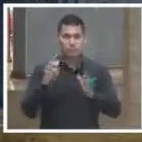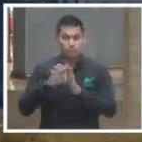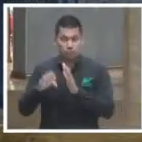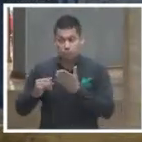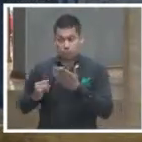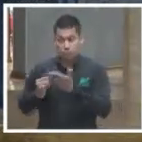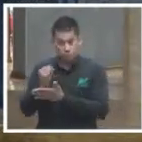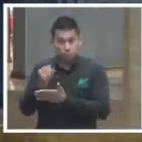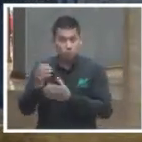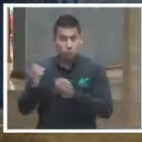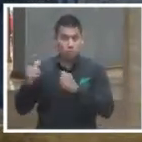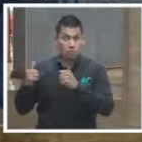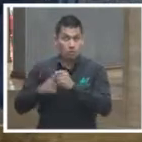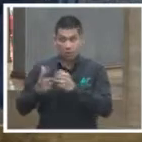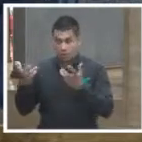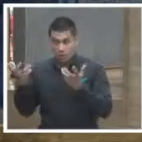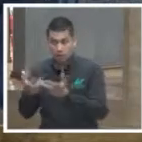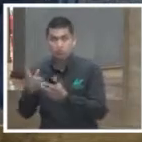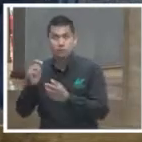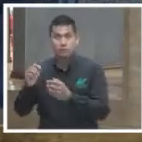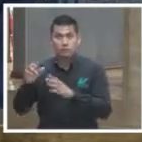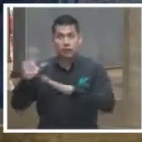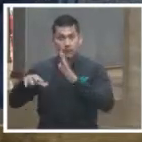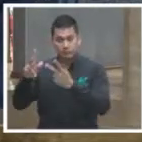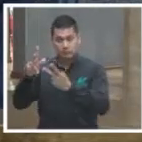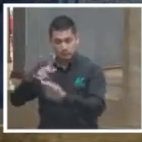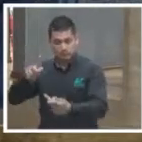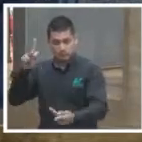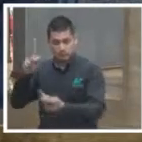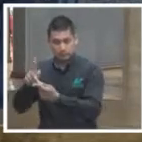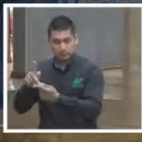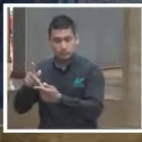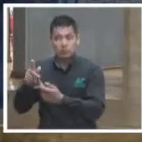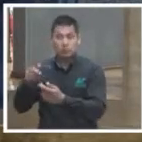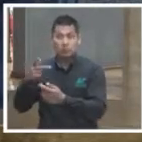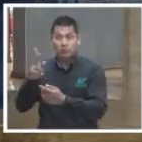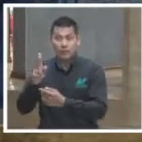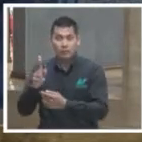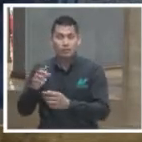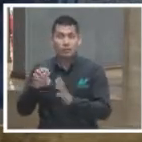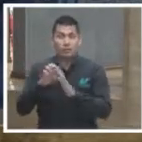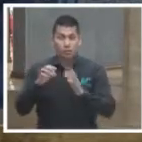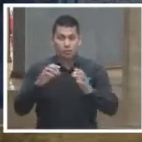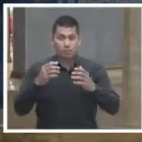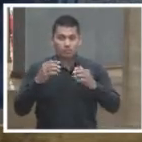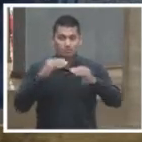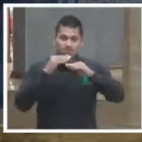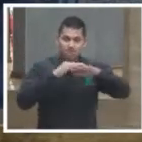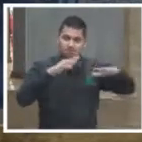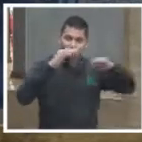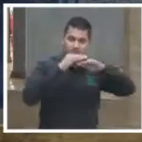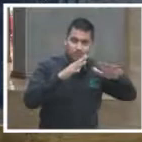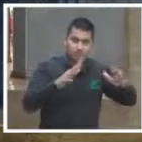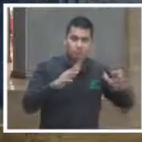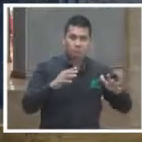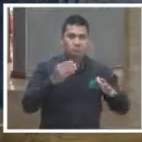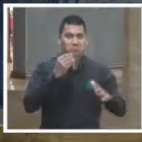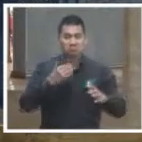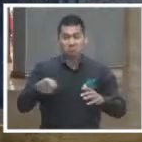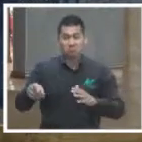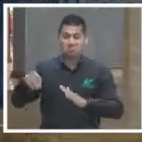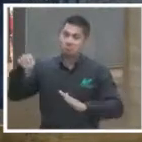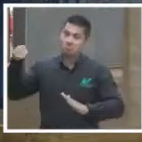pueden ser perfectas, si no se comunican adecuadamente, se pueden ir por un caño.